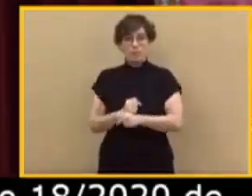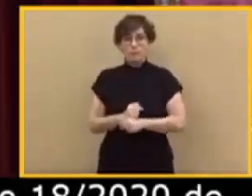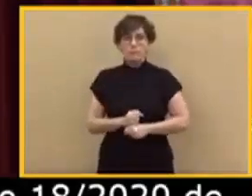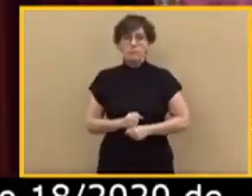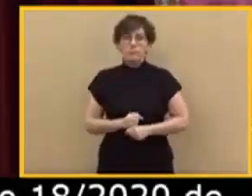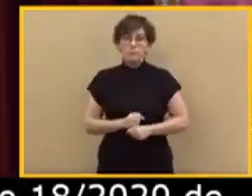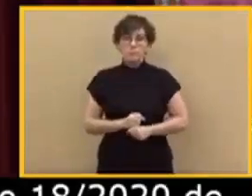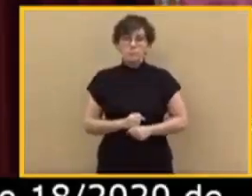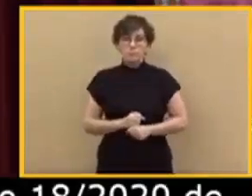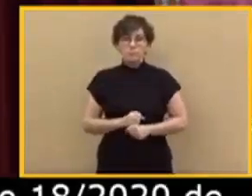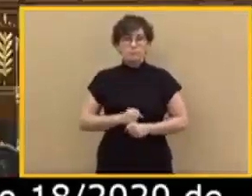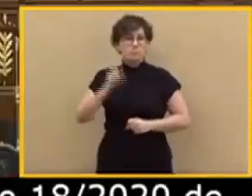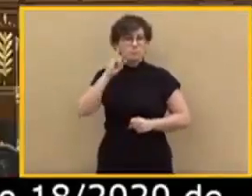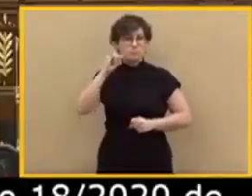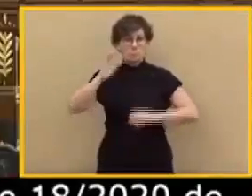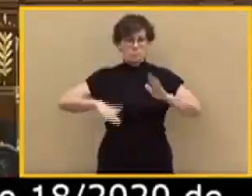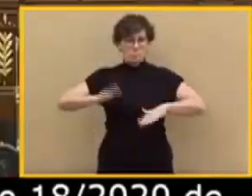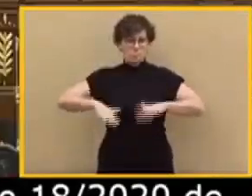Señorías, por favor.